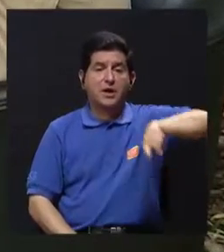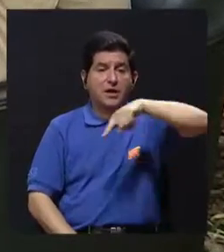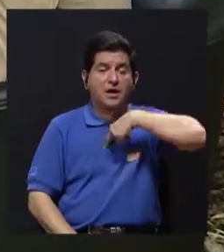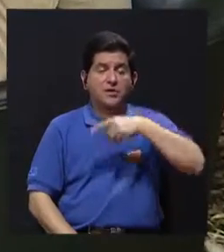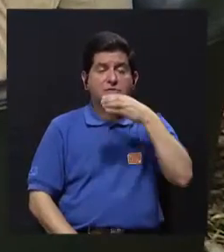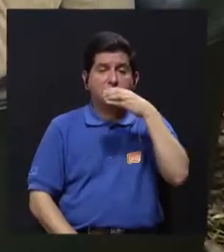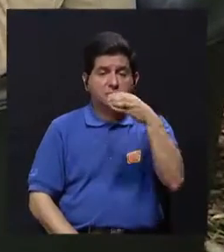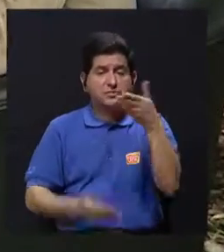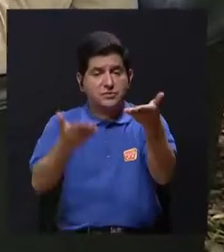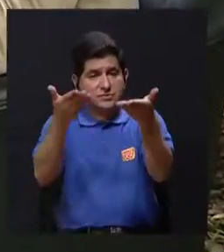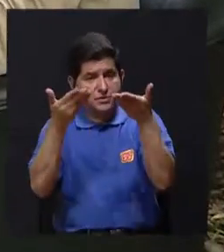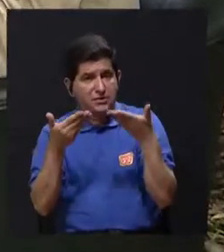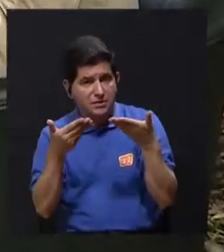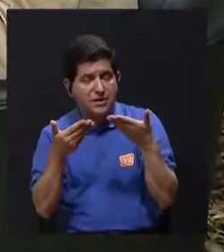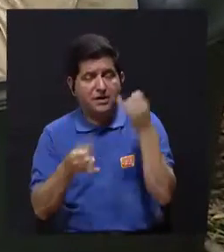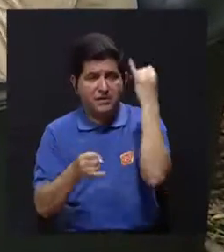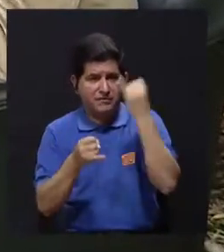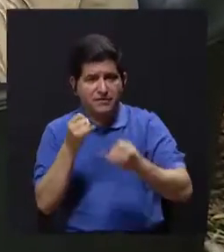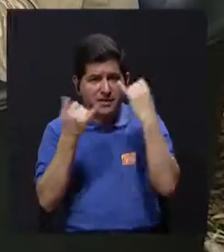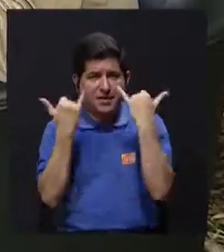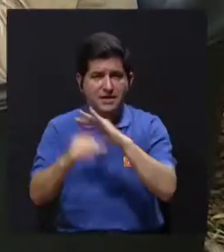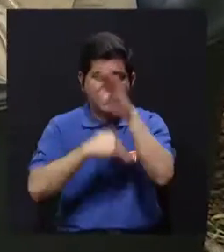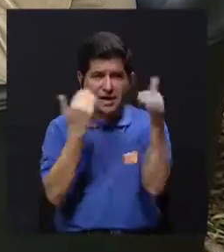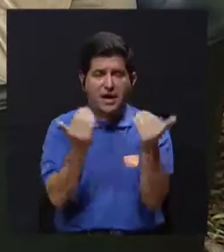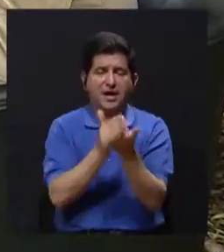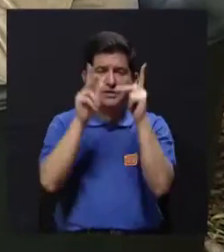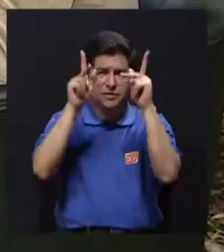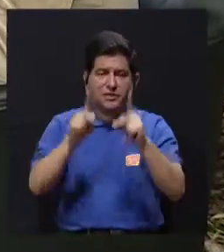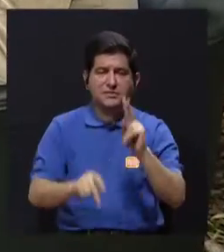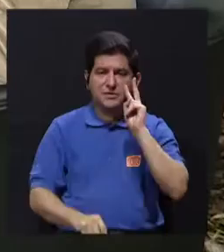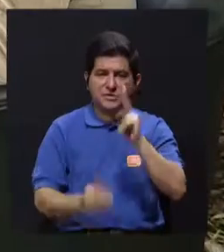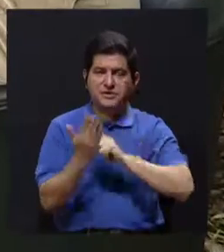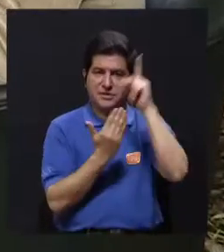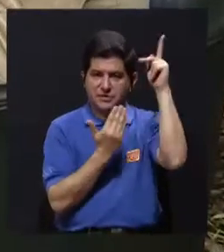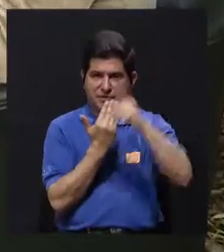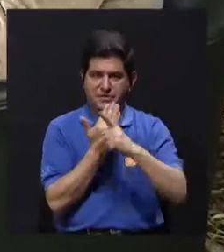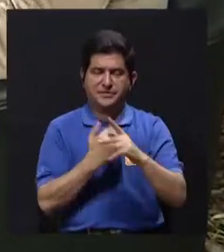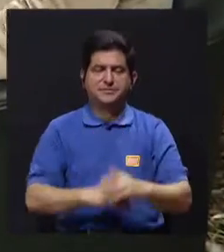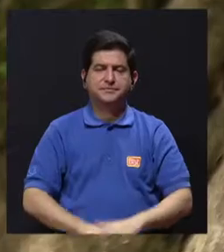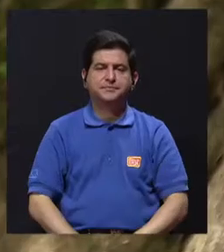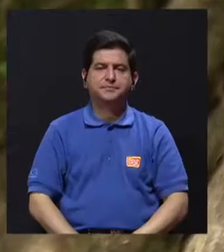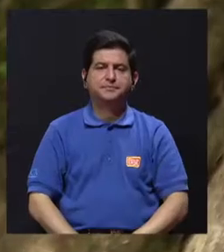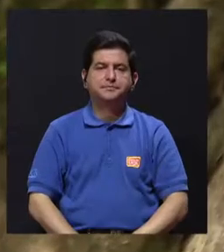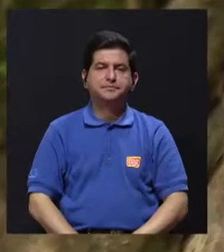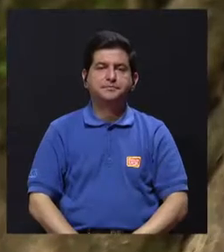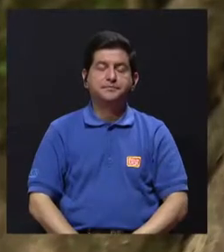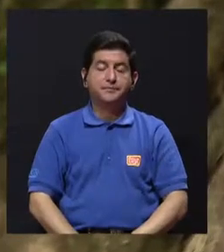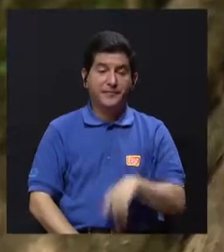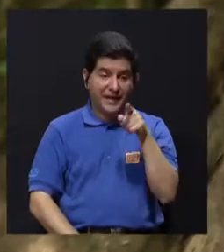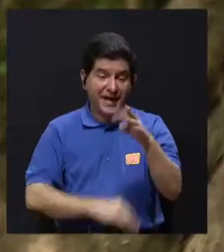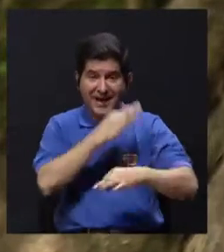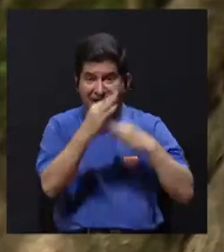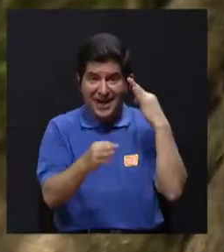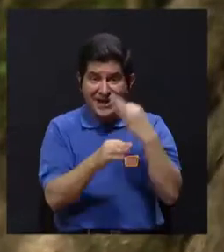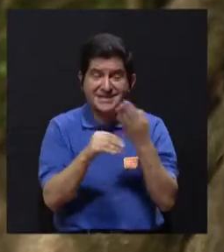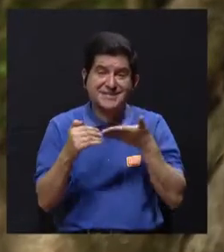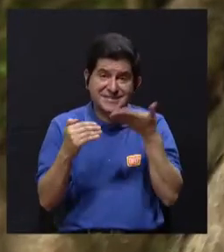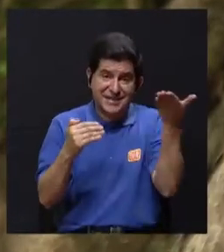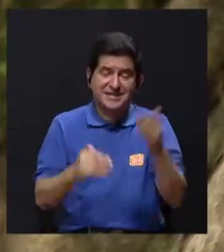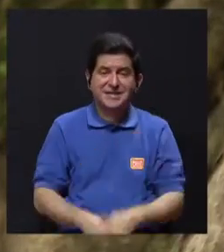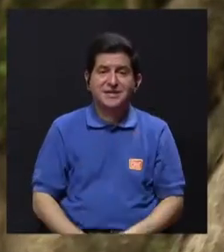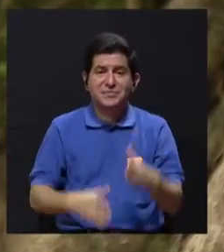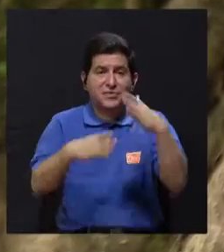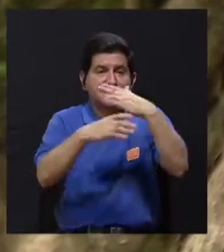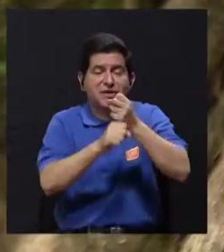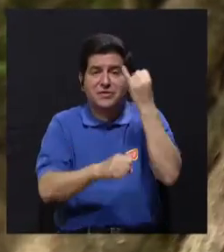pueda dar una recomendación final allá a todos nuestros televidentes Claro ese tipo